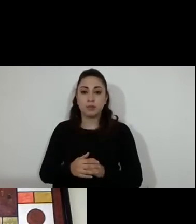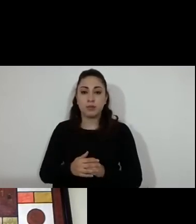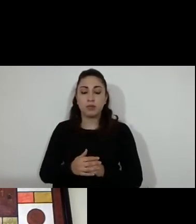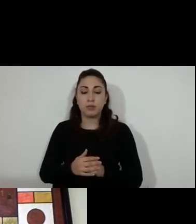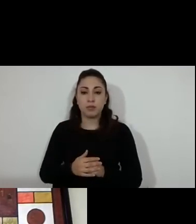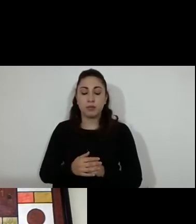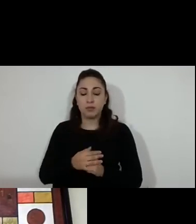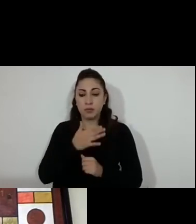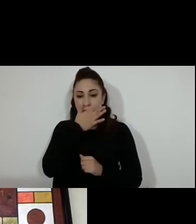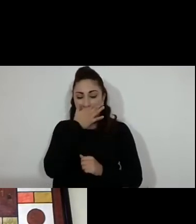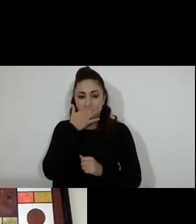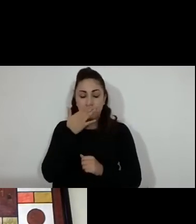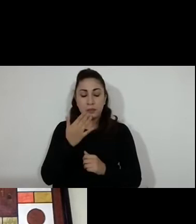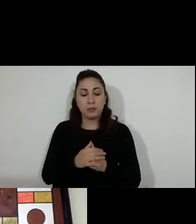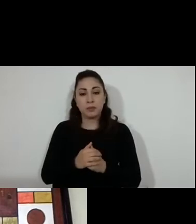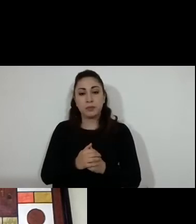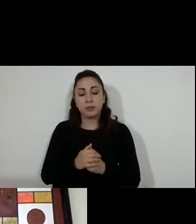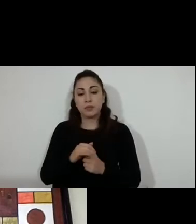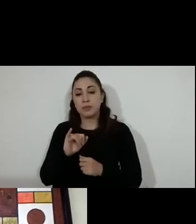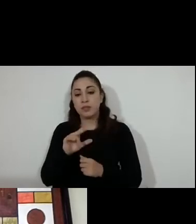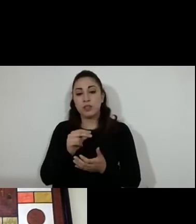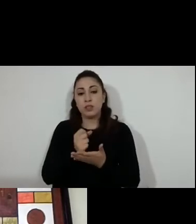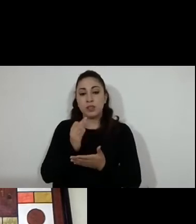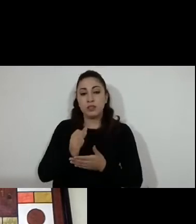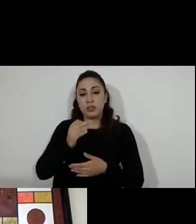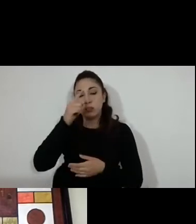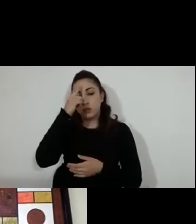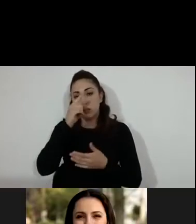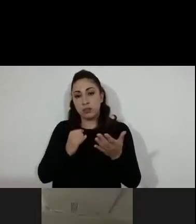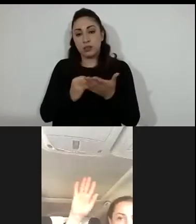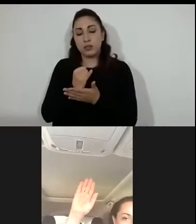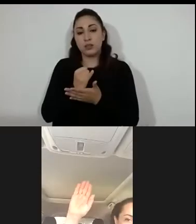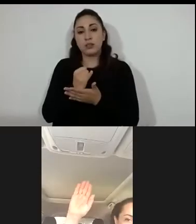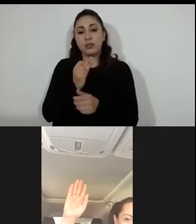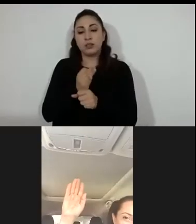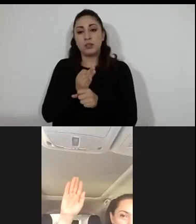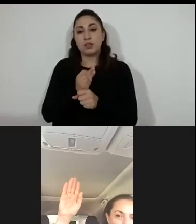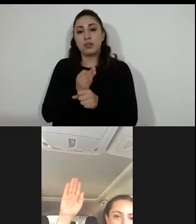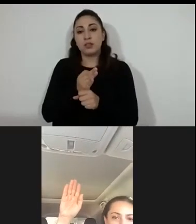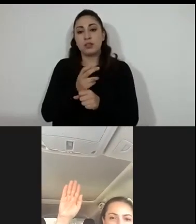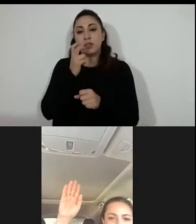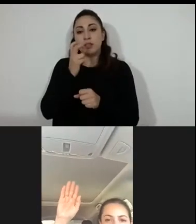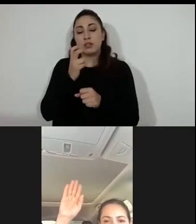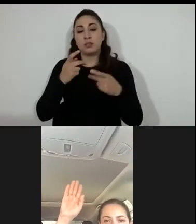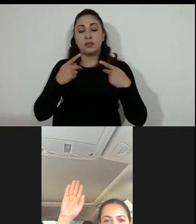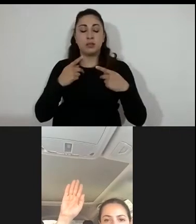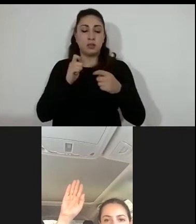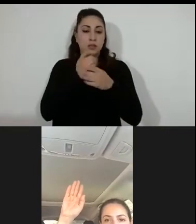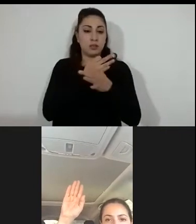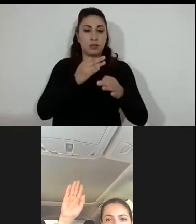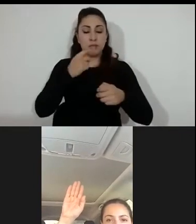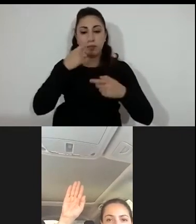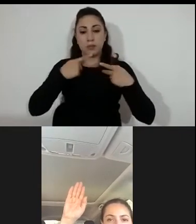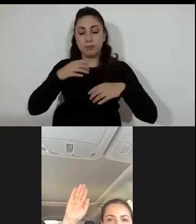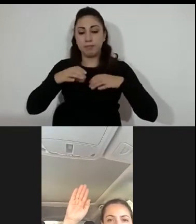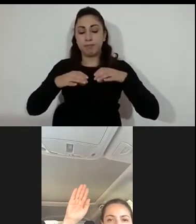económica si están de acuerdo en la declaratoria desierta de esta convocatoria. Los que estén por la afirmativa, sirvanse a manifestarlo